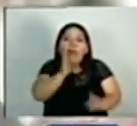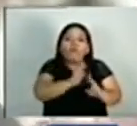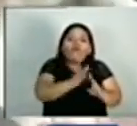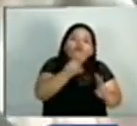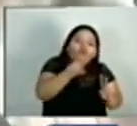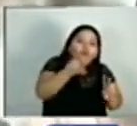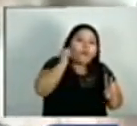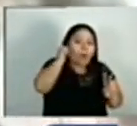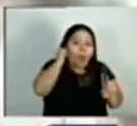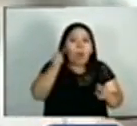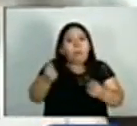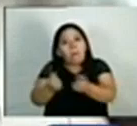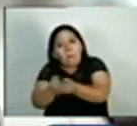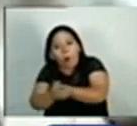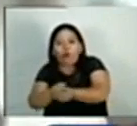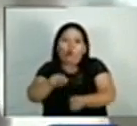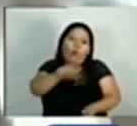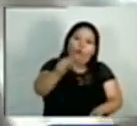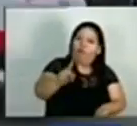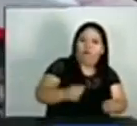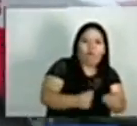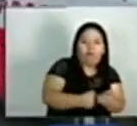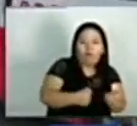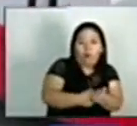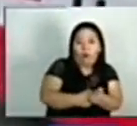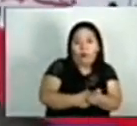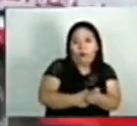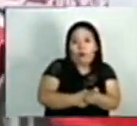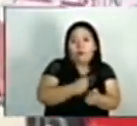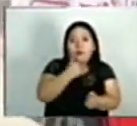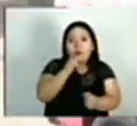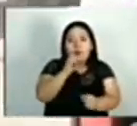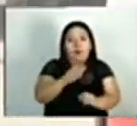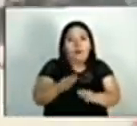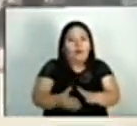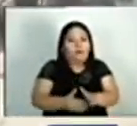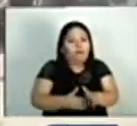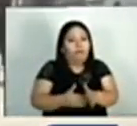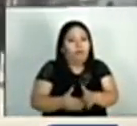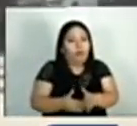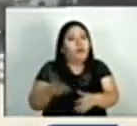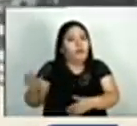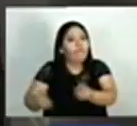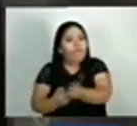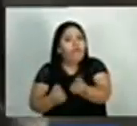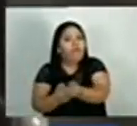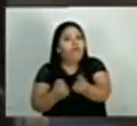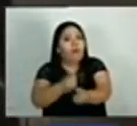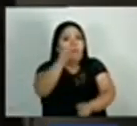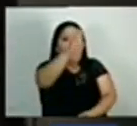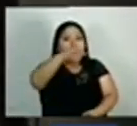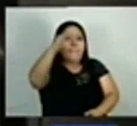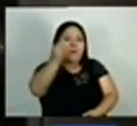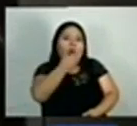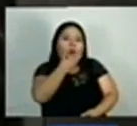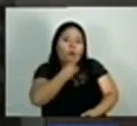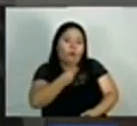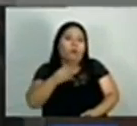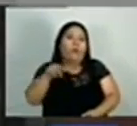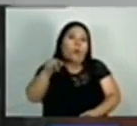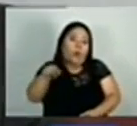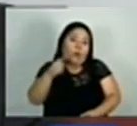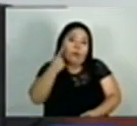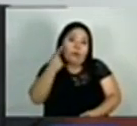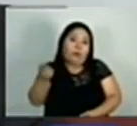Hay gente a favor, hay gente en contra, hay gente que desde el momento cero apoyó a Israel incondicionalmente y ahora están